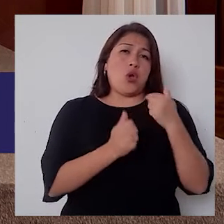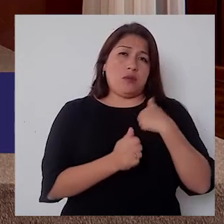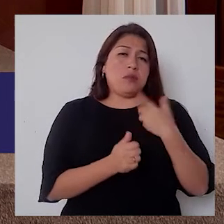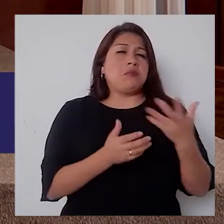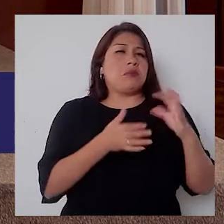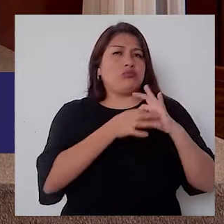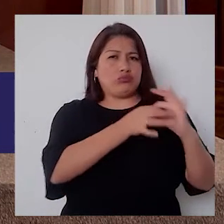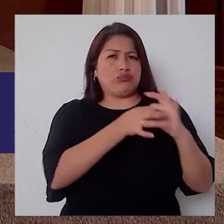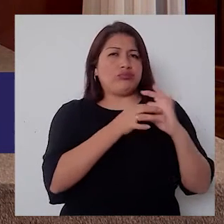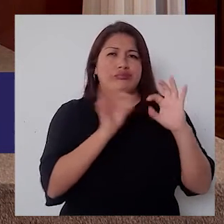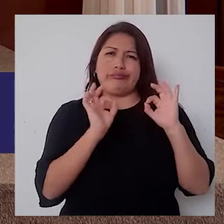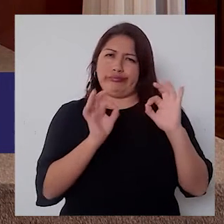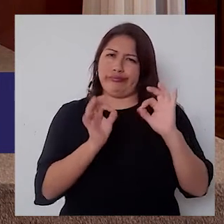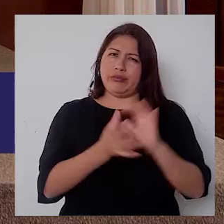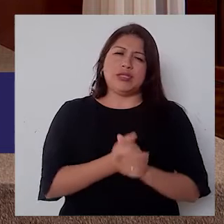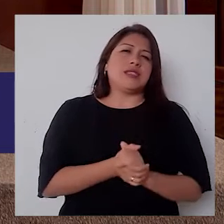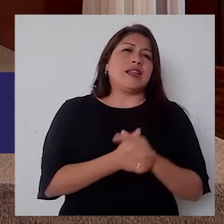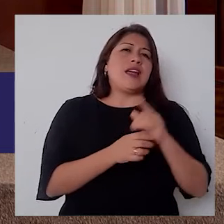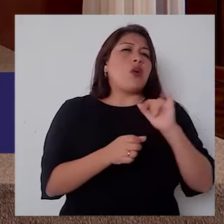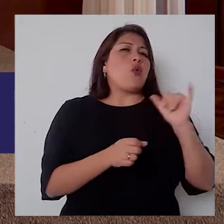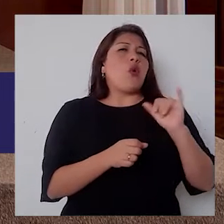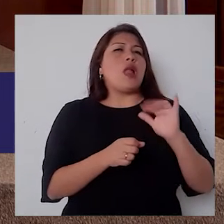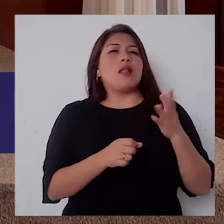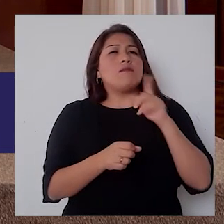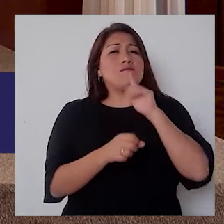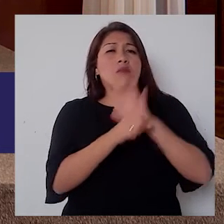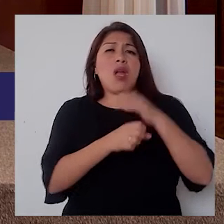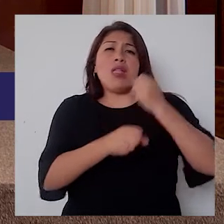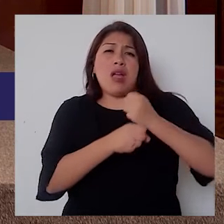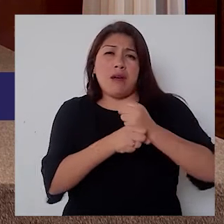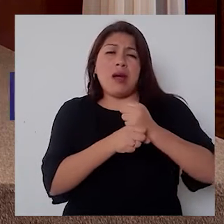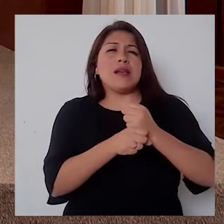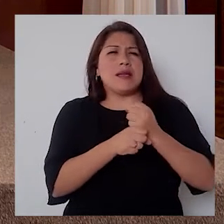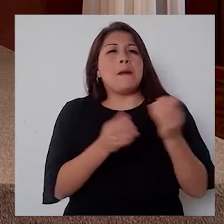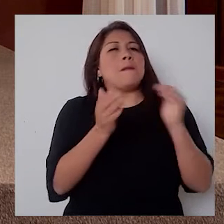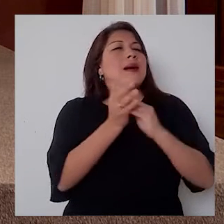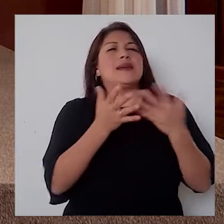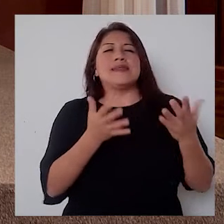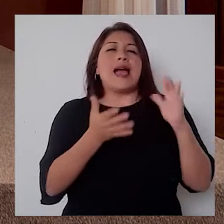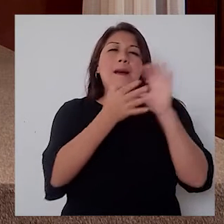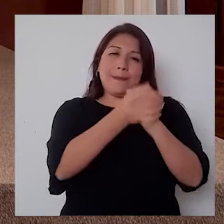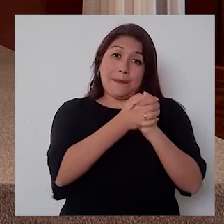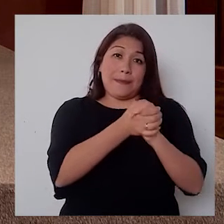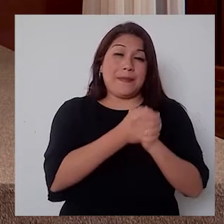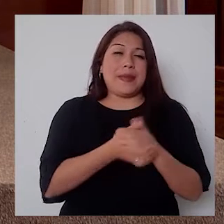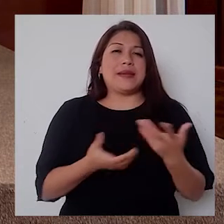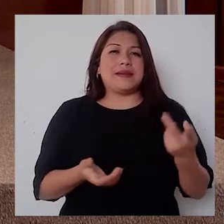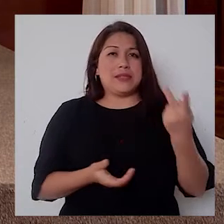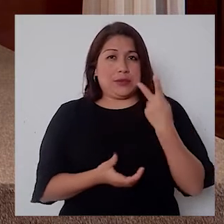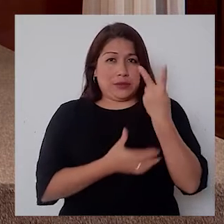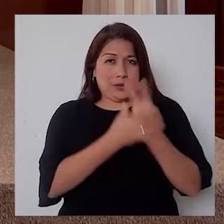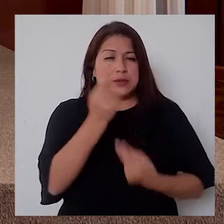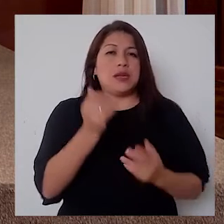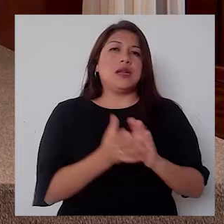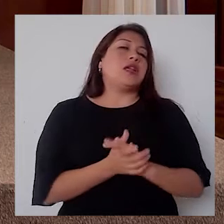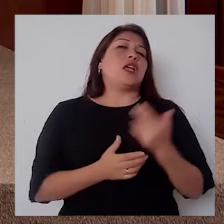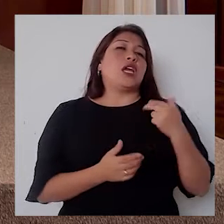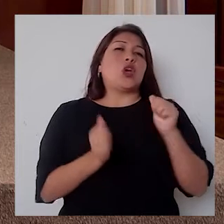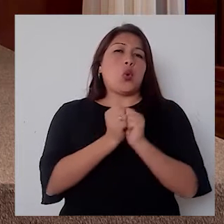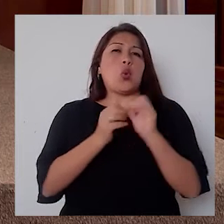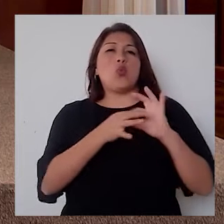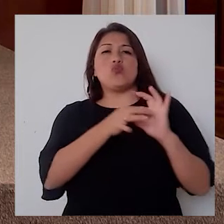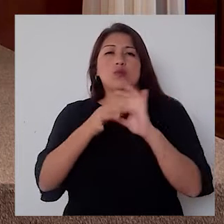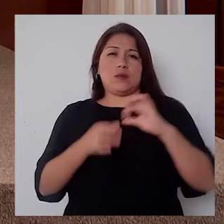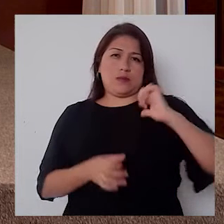Y hemos generado, más allá del compromiso laboral, un compromiso de amistad. En tal sentido, nosotros, la gestión municipal,